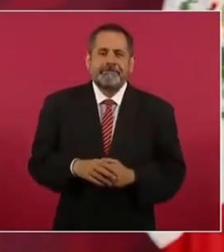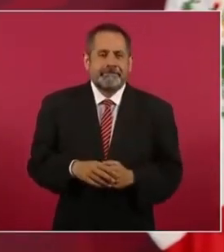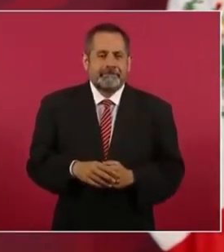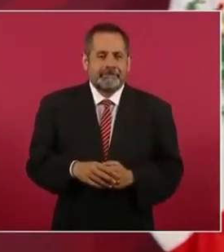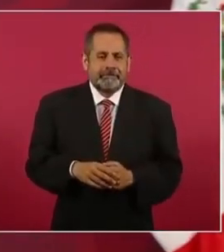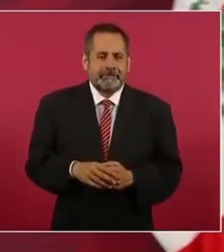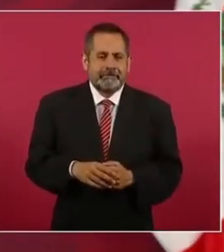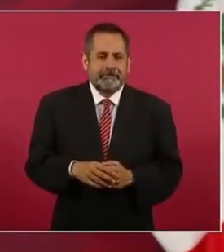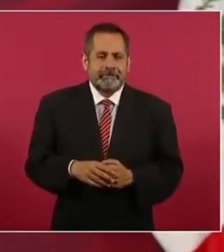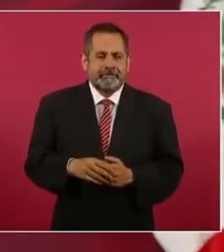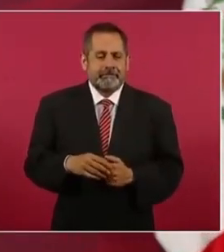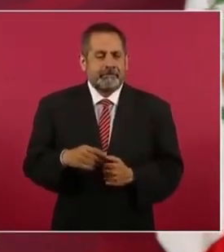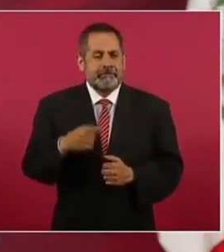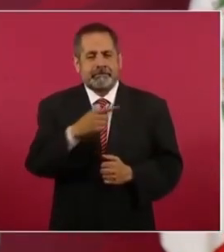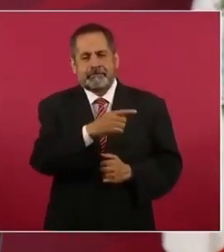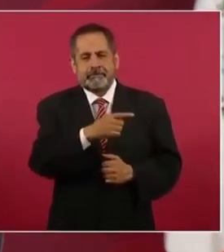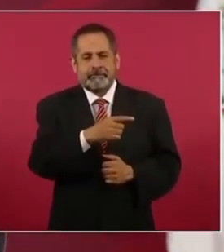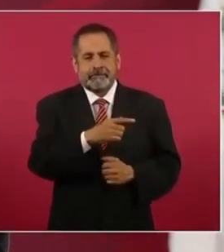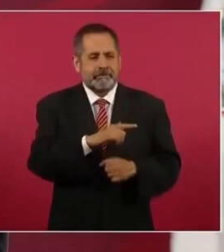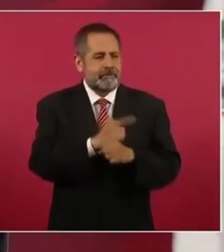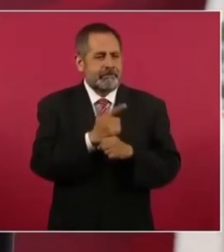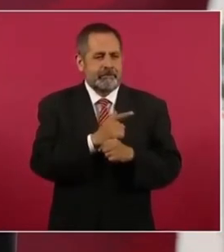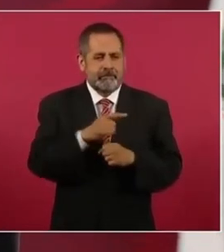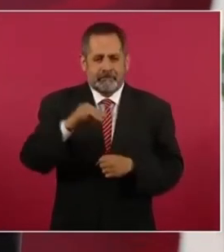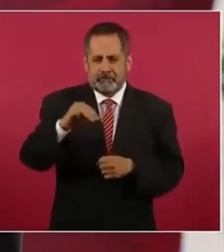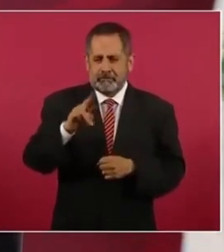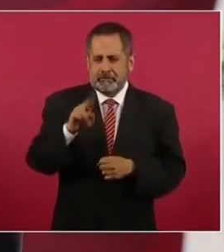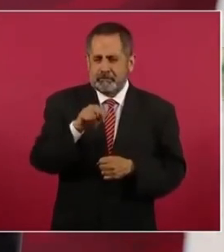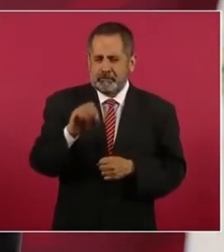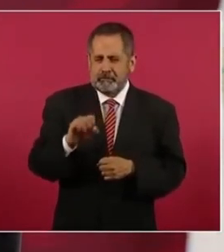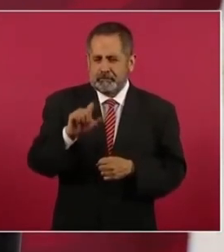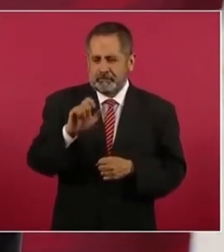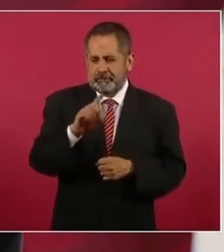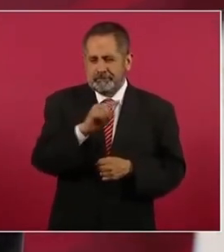licenciado Milos Ledo me conoce.